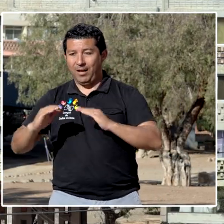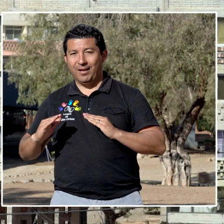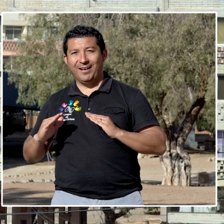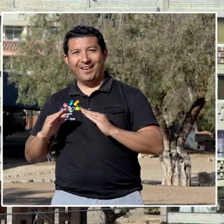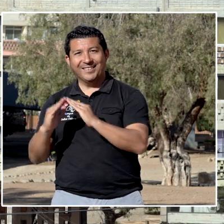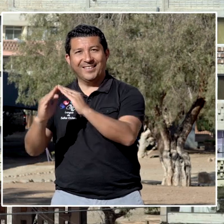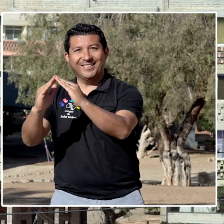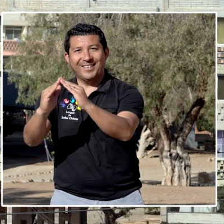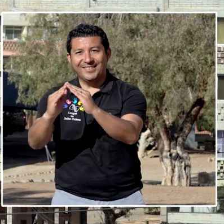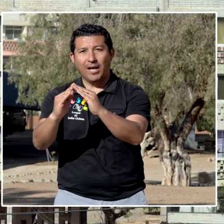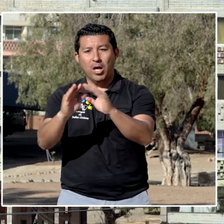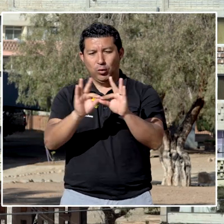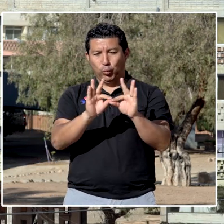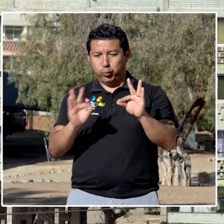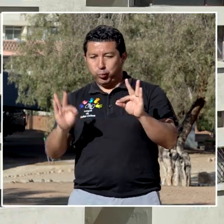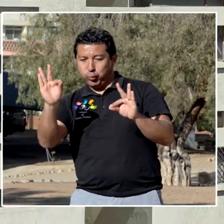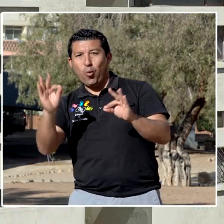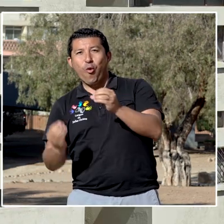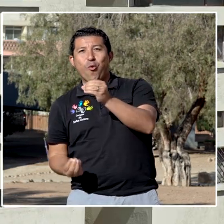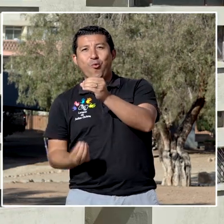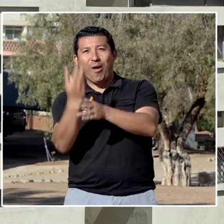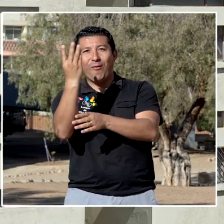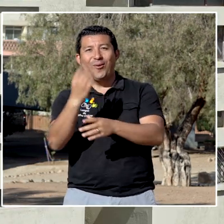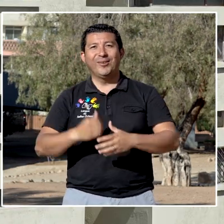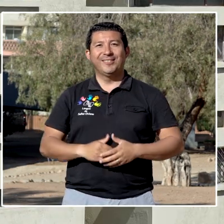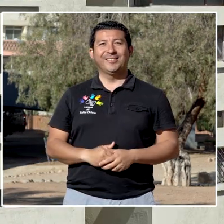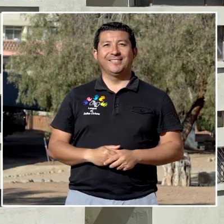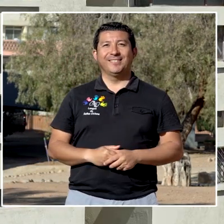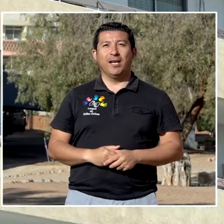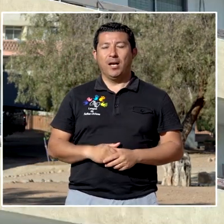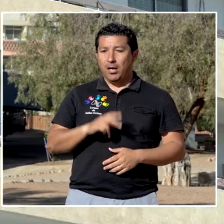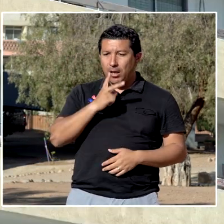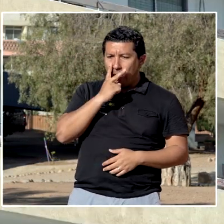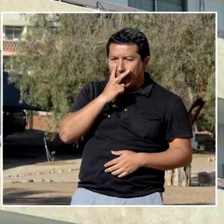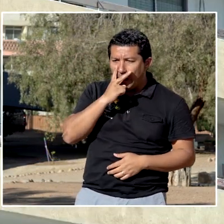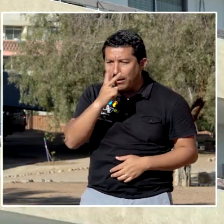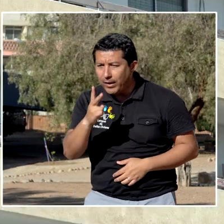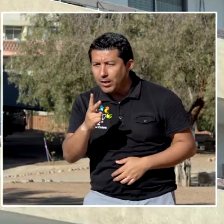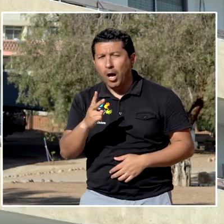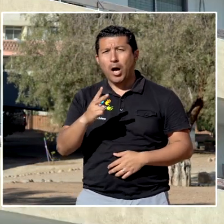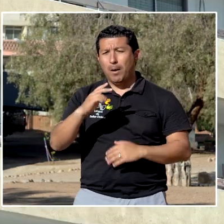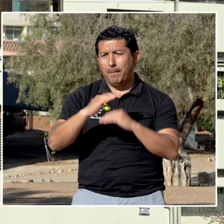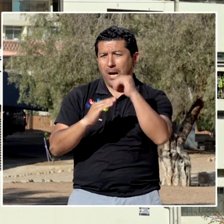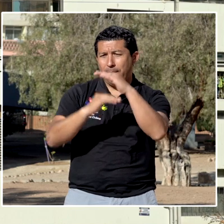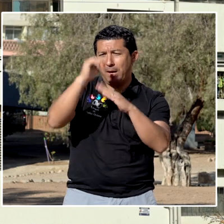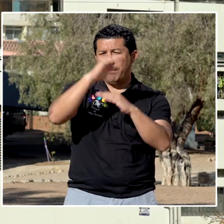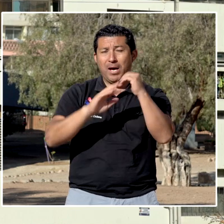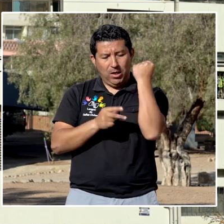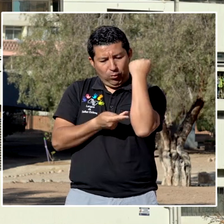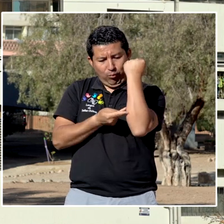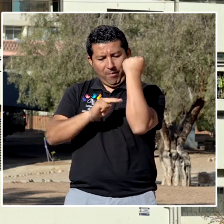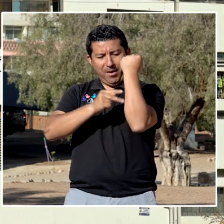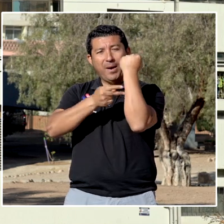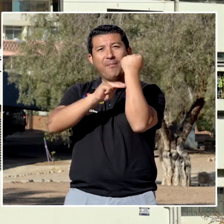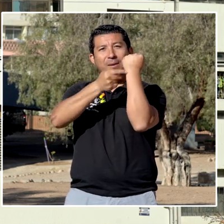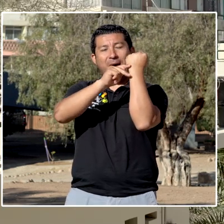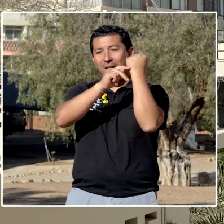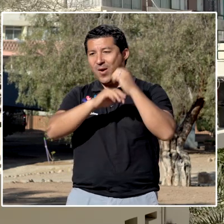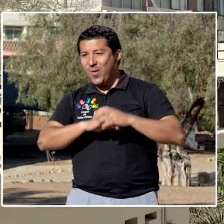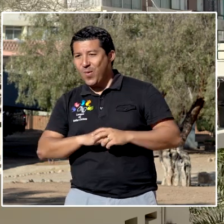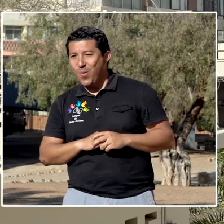propios de la arquitectura moderna, la que se caracterizó por el uso de hormigón armado en sus construcciones.